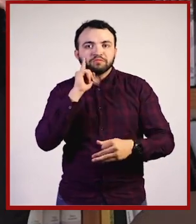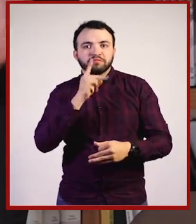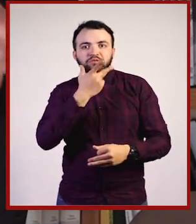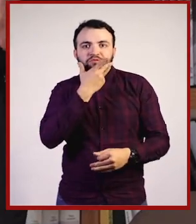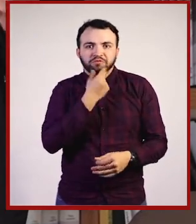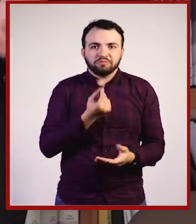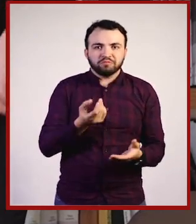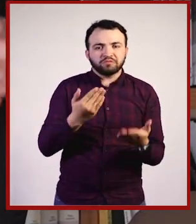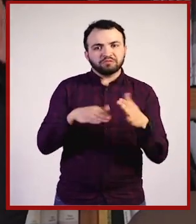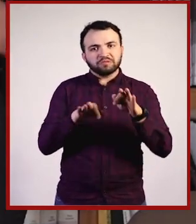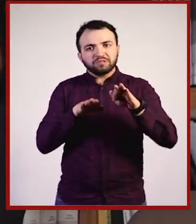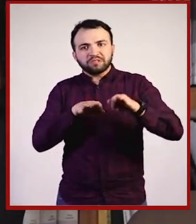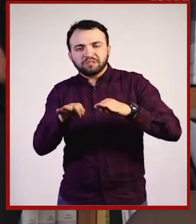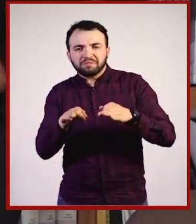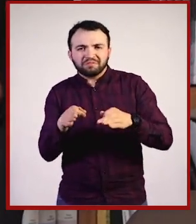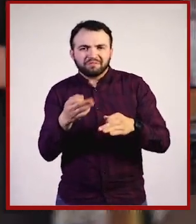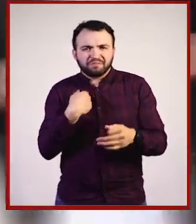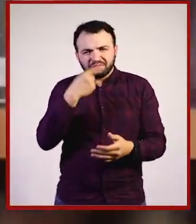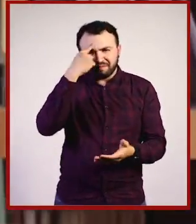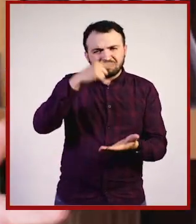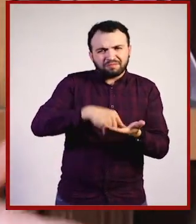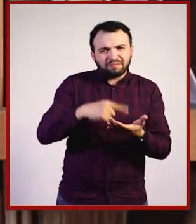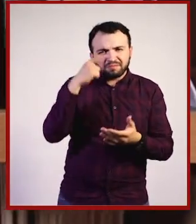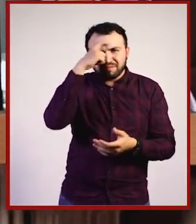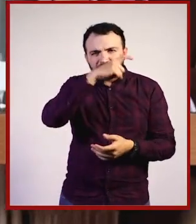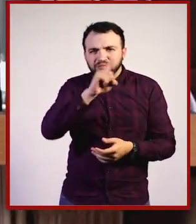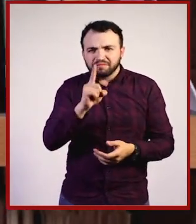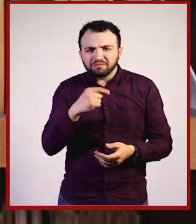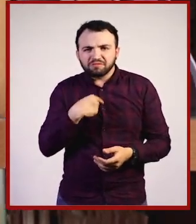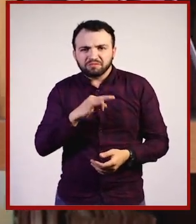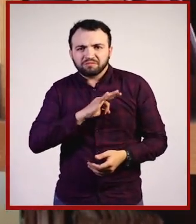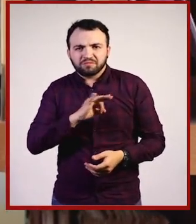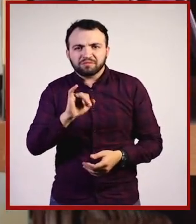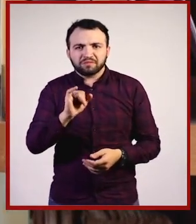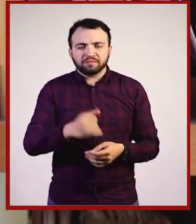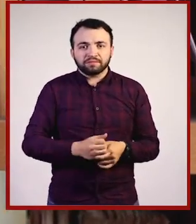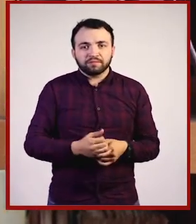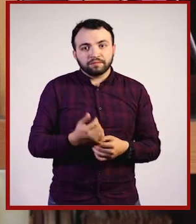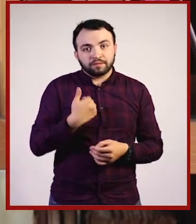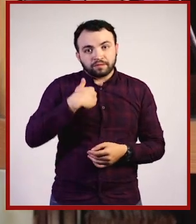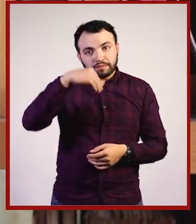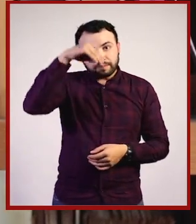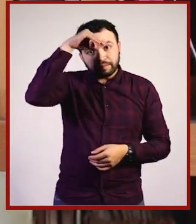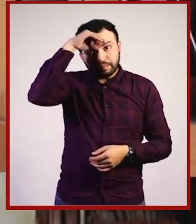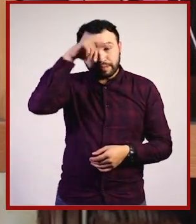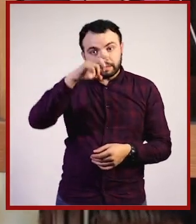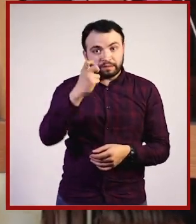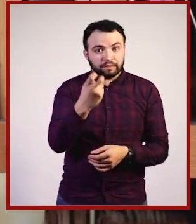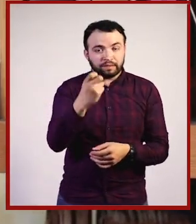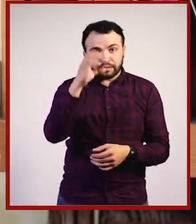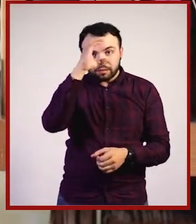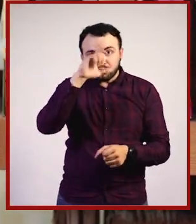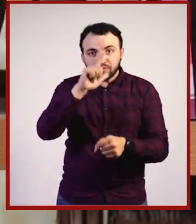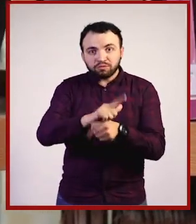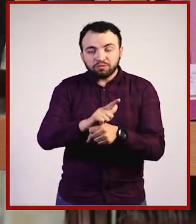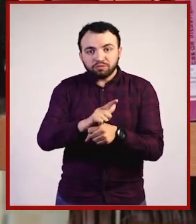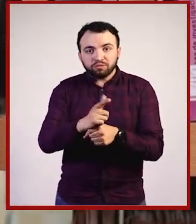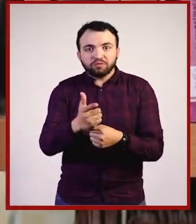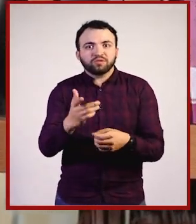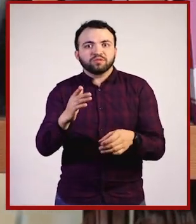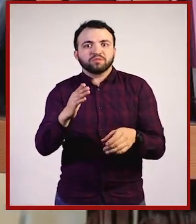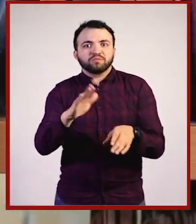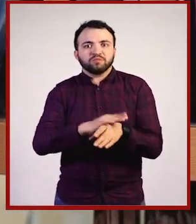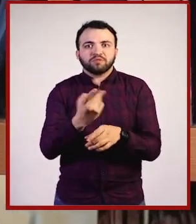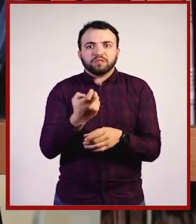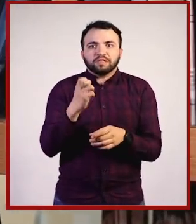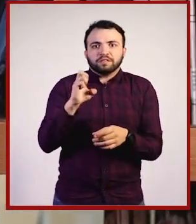No creo que sea algo difícil ni lejano. Exacto, Matías. Yo pienso que la cultura cívica por eso es cultura. Porque